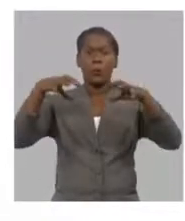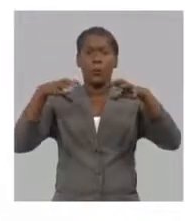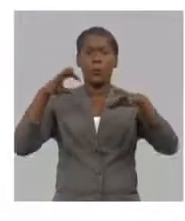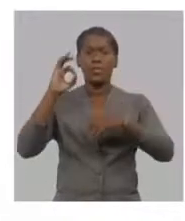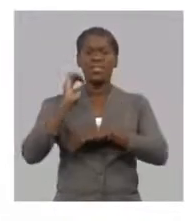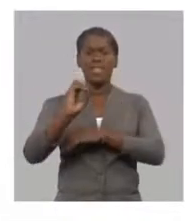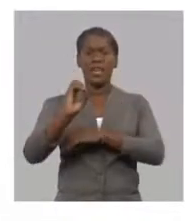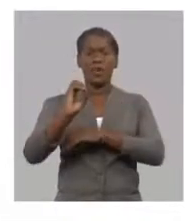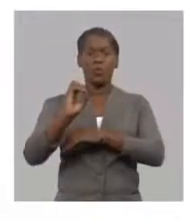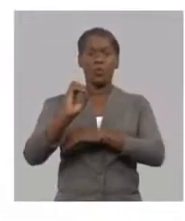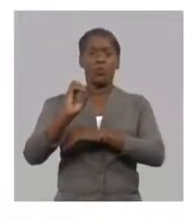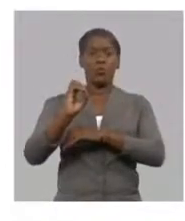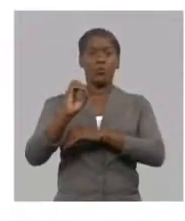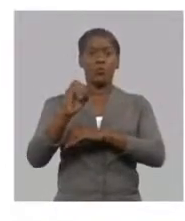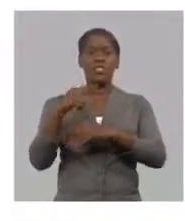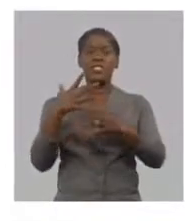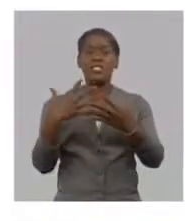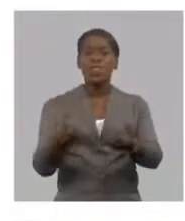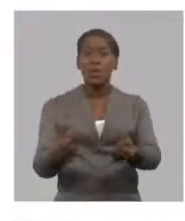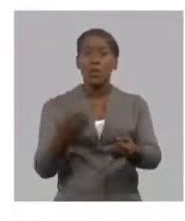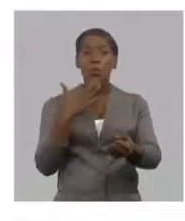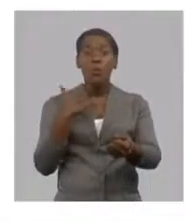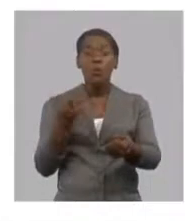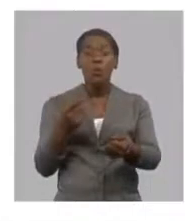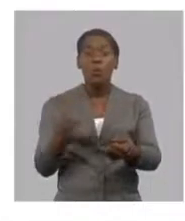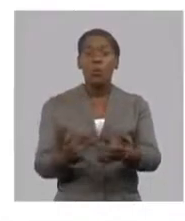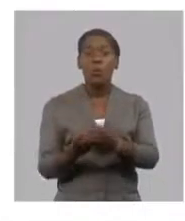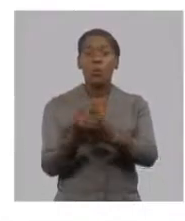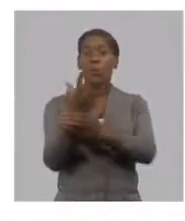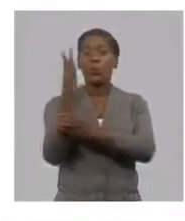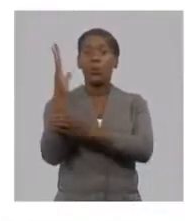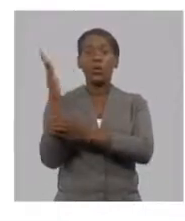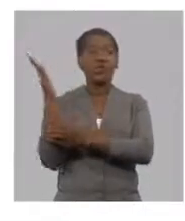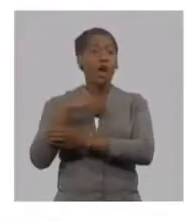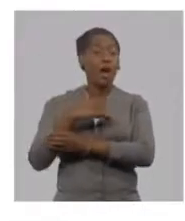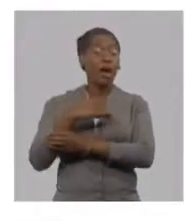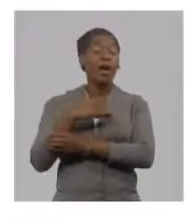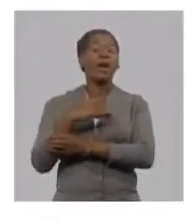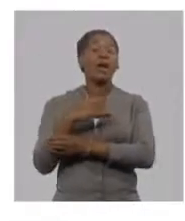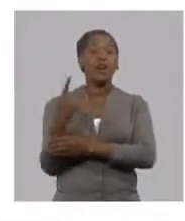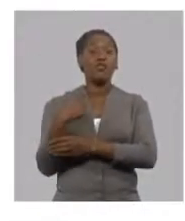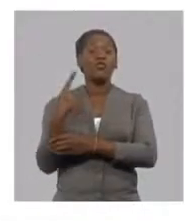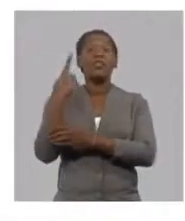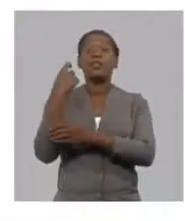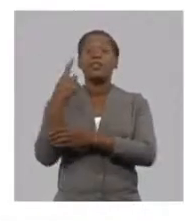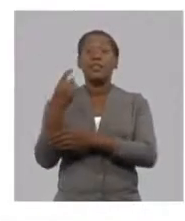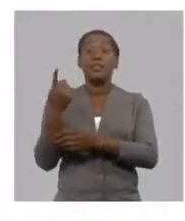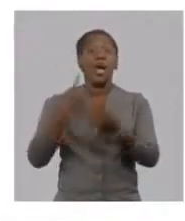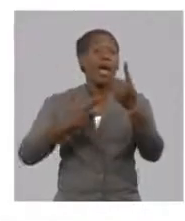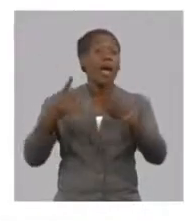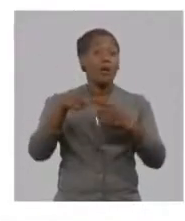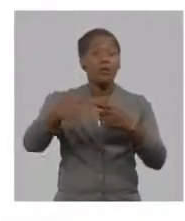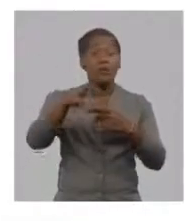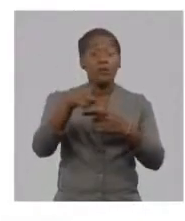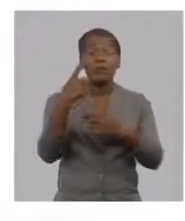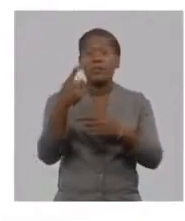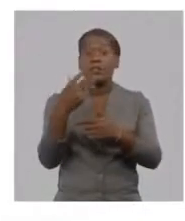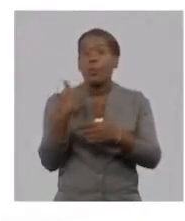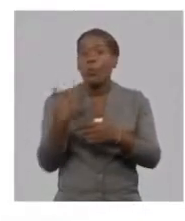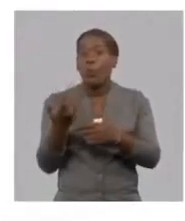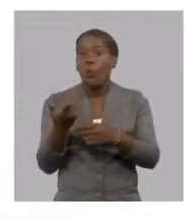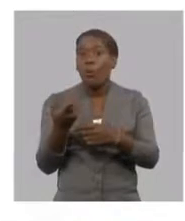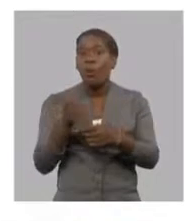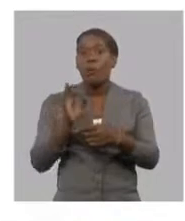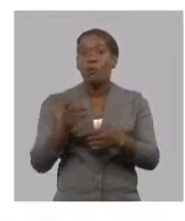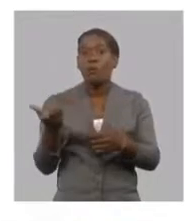puedan sembrar en condiciones de secano con una sequía que es latente a veces nosotros pagamos más indemnizaciones nos hace más daño a la empresa de seguro la